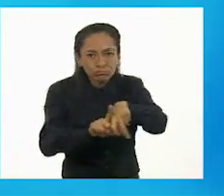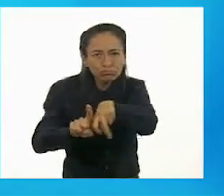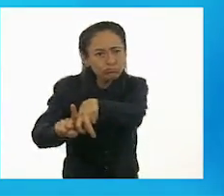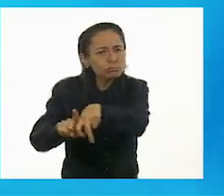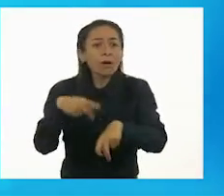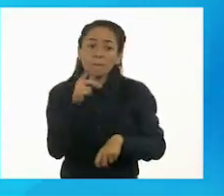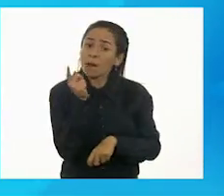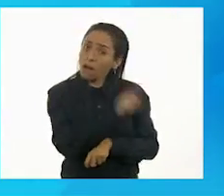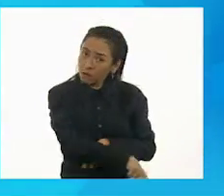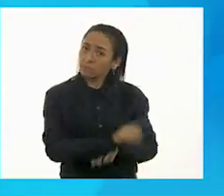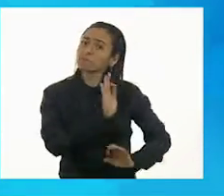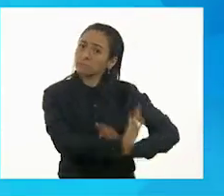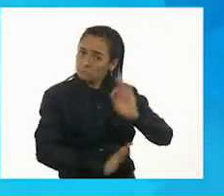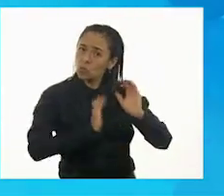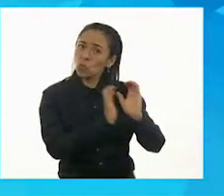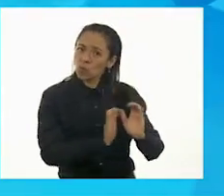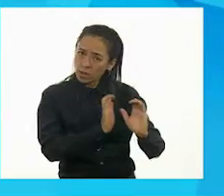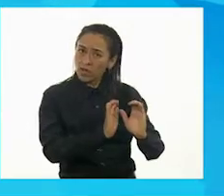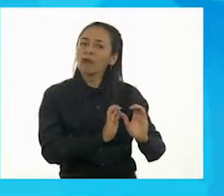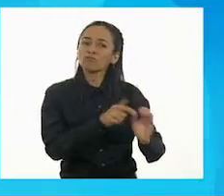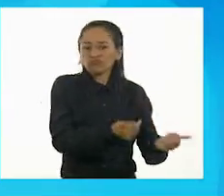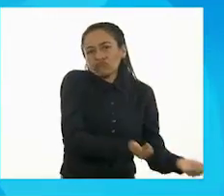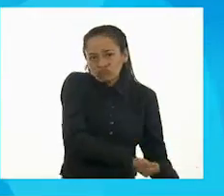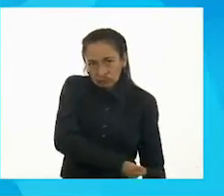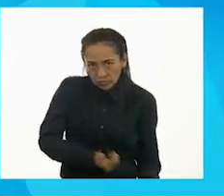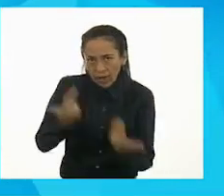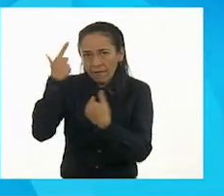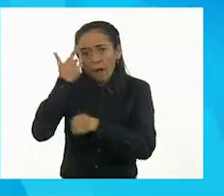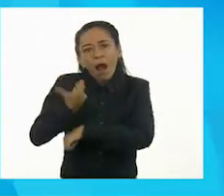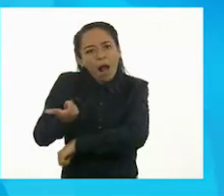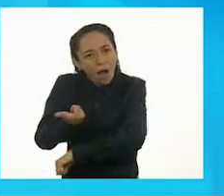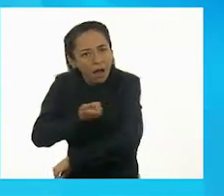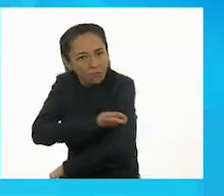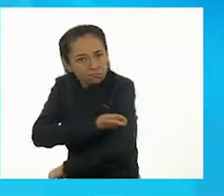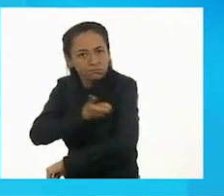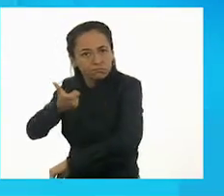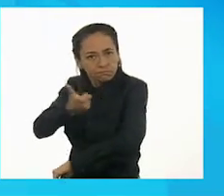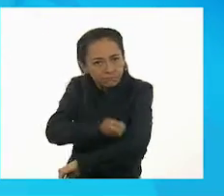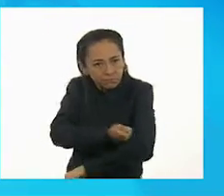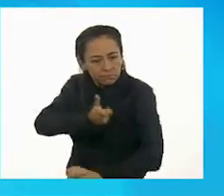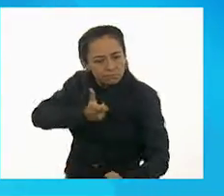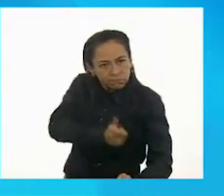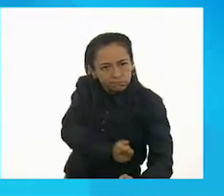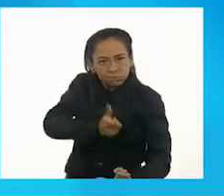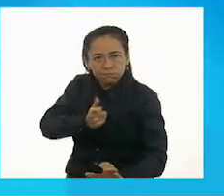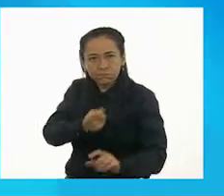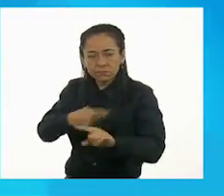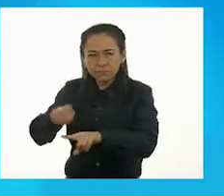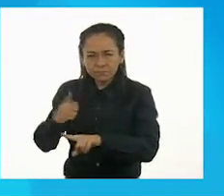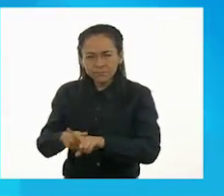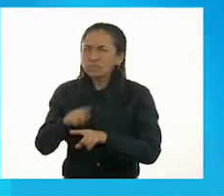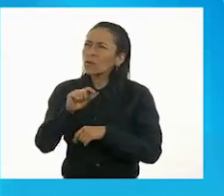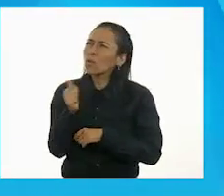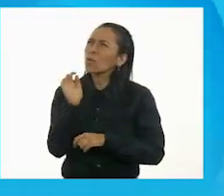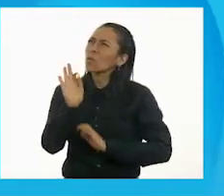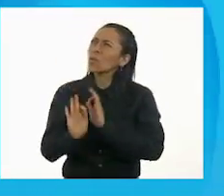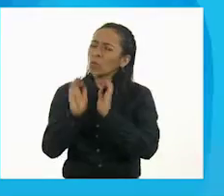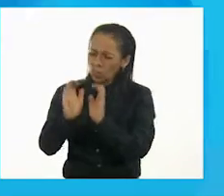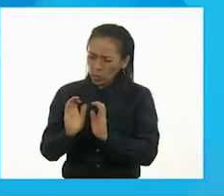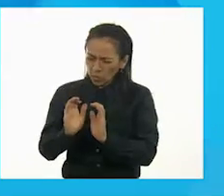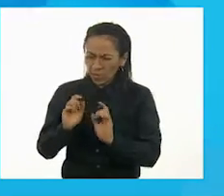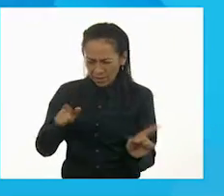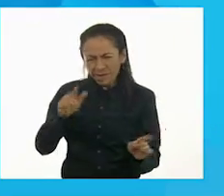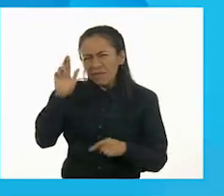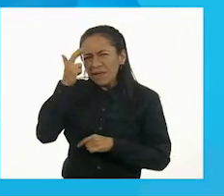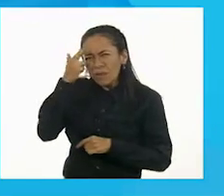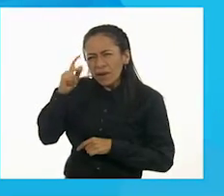tenemos que llevar a vacunar. ¿Y qué más? ¿Qué otros cuidados te acuerdas tú, Tomás? Ah, yo